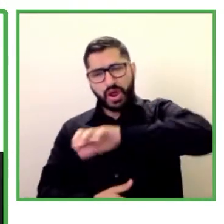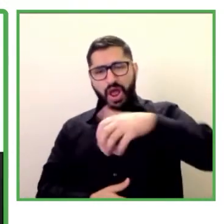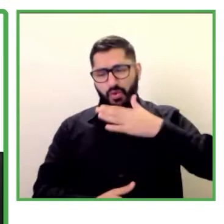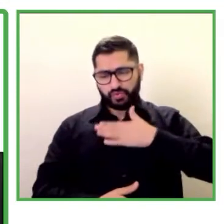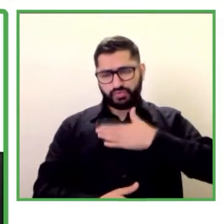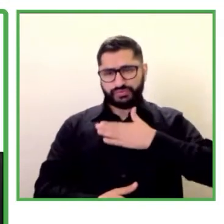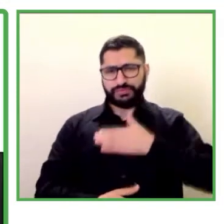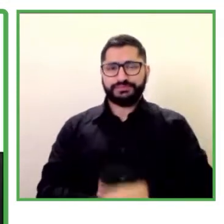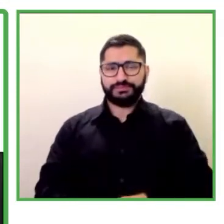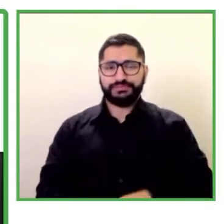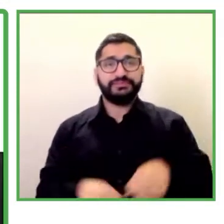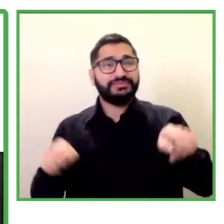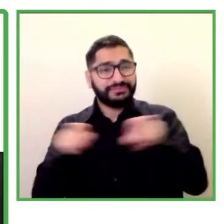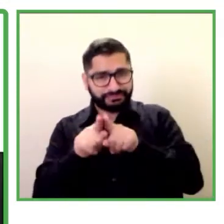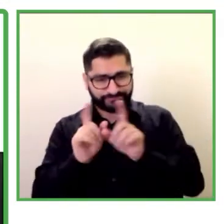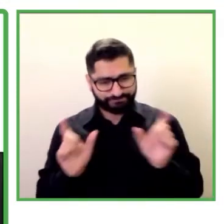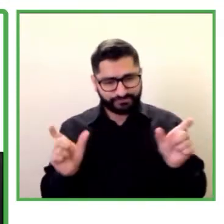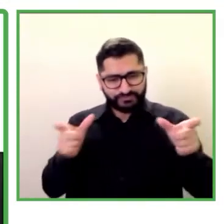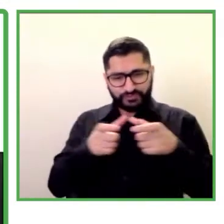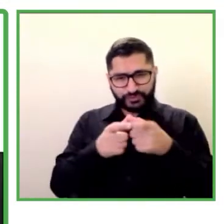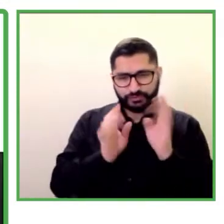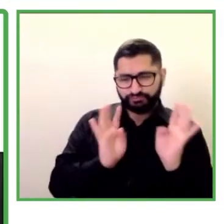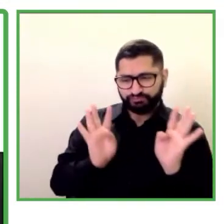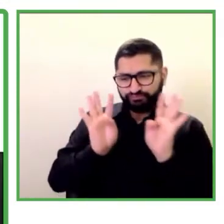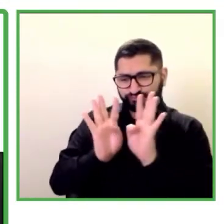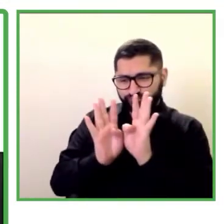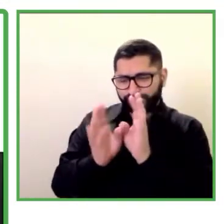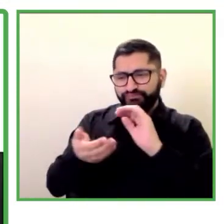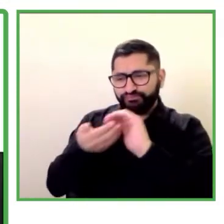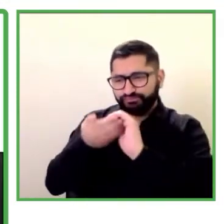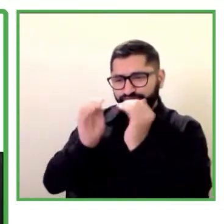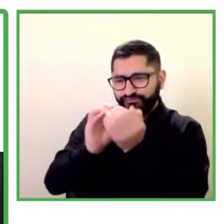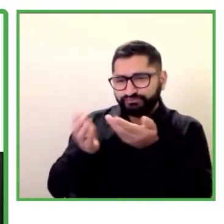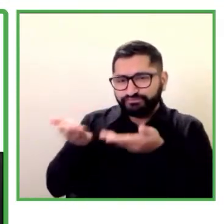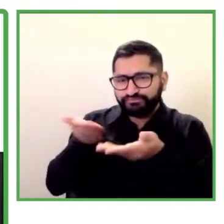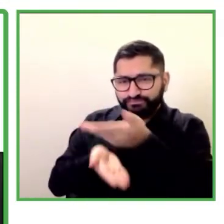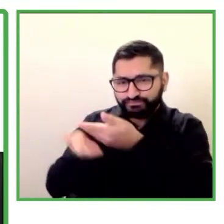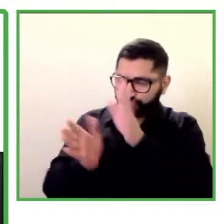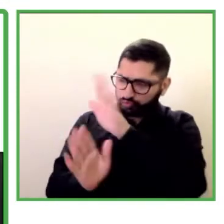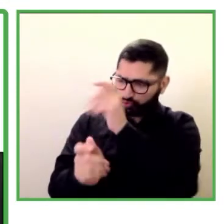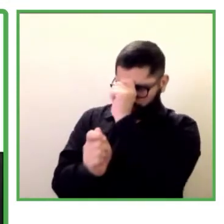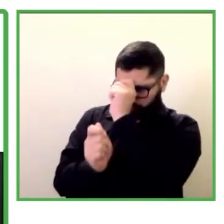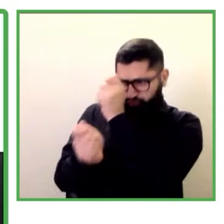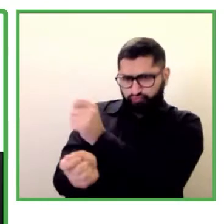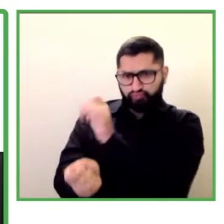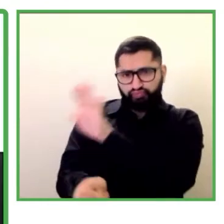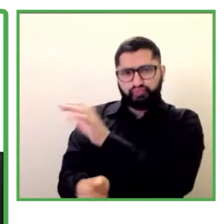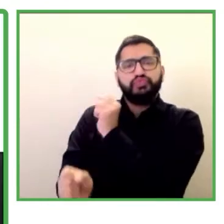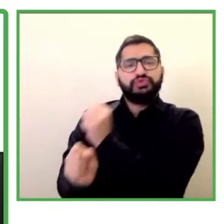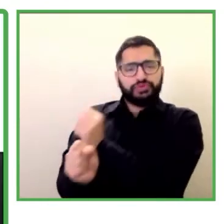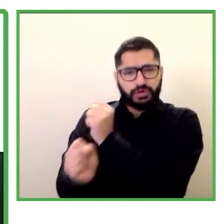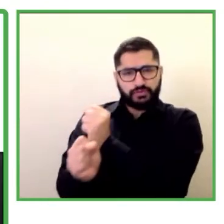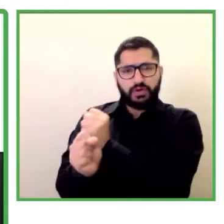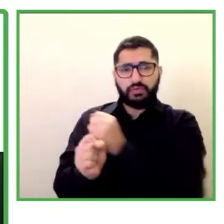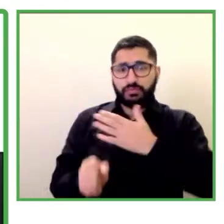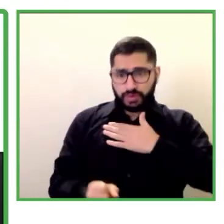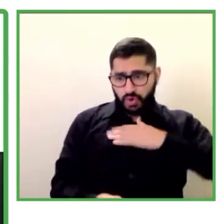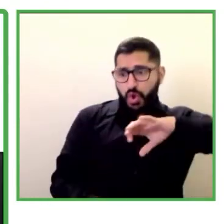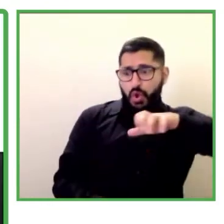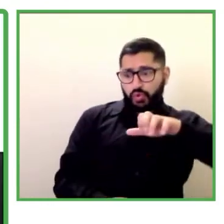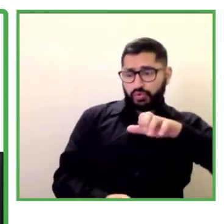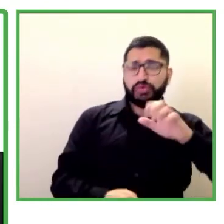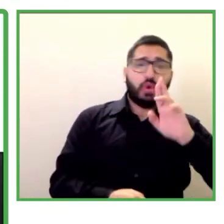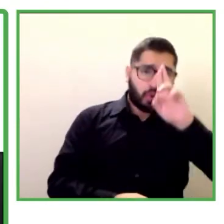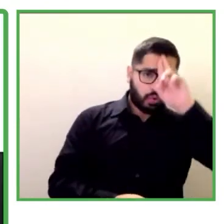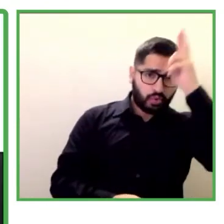que está integrado por representantes de diferentes organizaciones, nacionales y multinacionales, en un formato en el cual entendimos que era muy